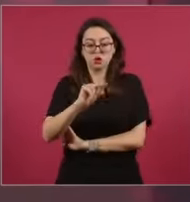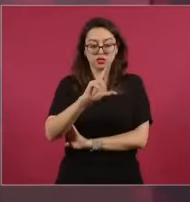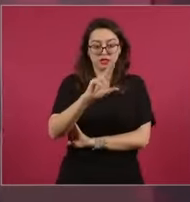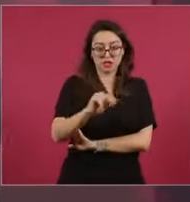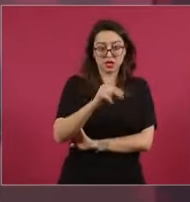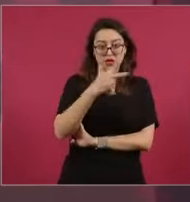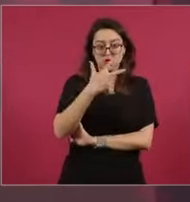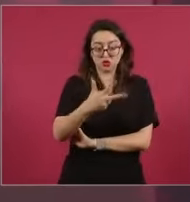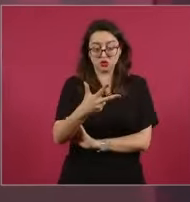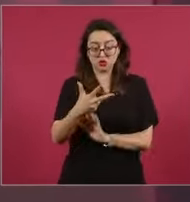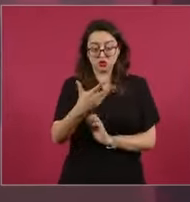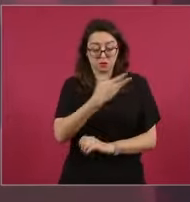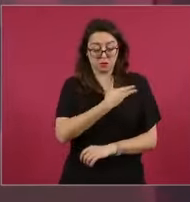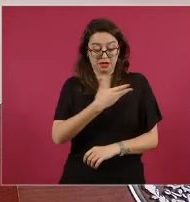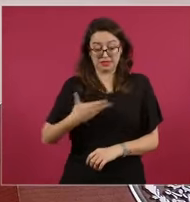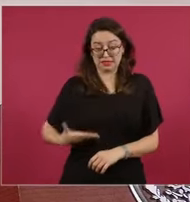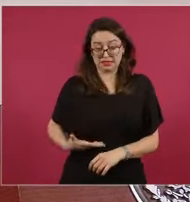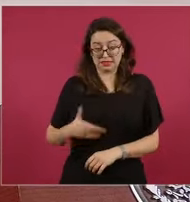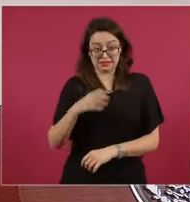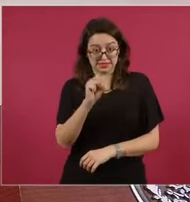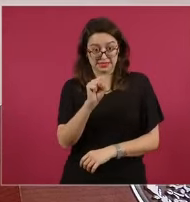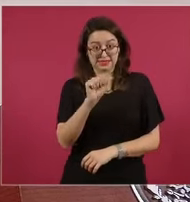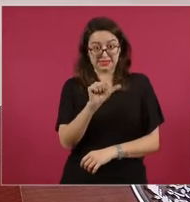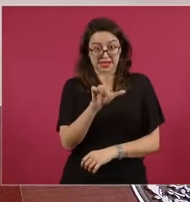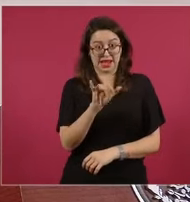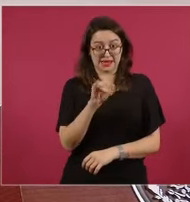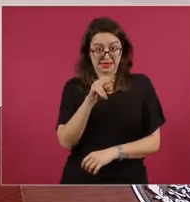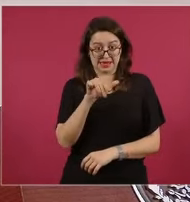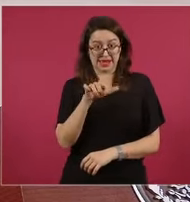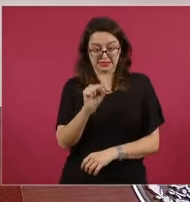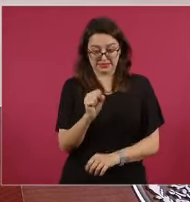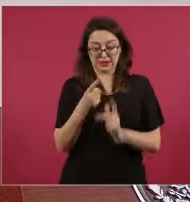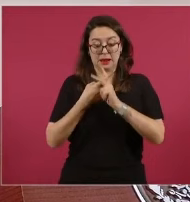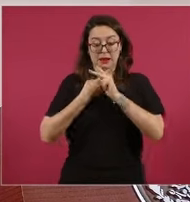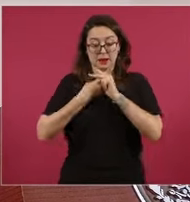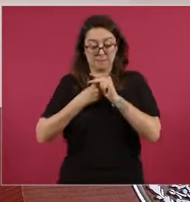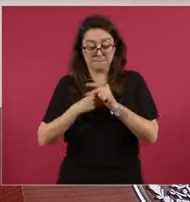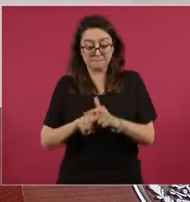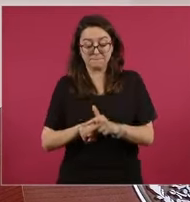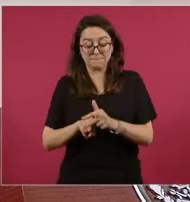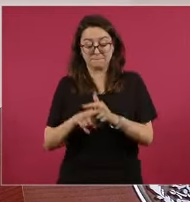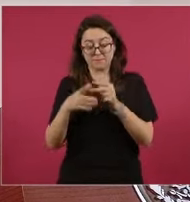la revista famosísima Forbes